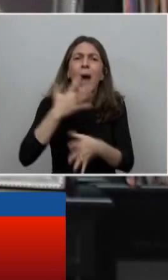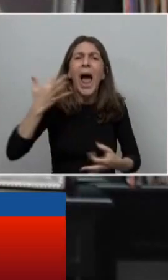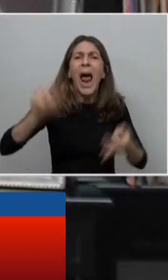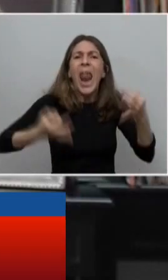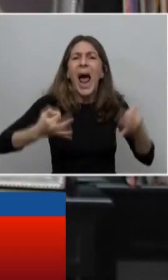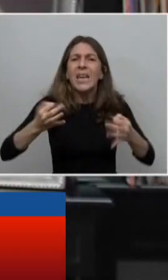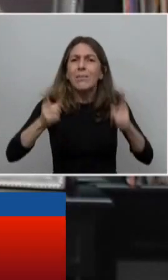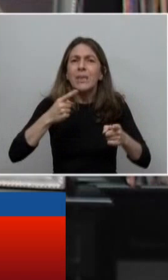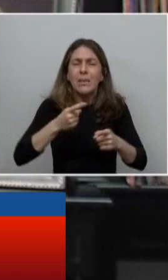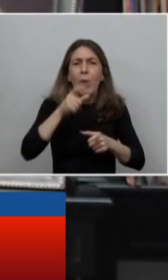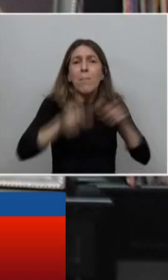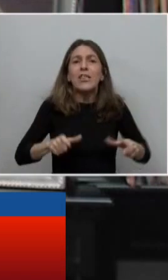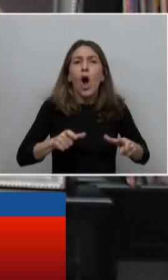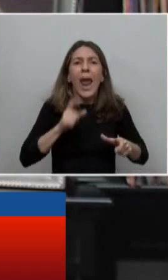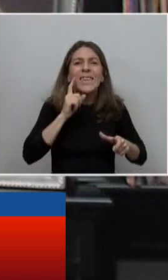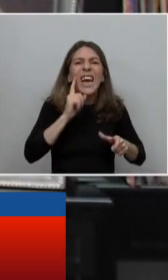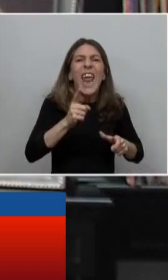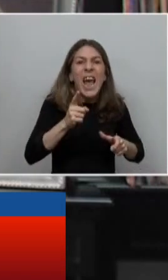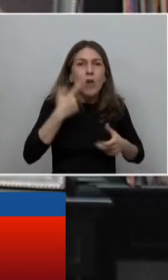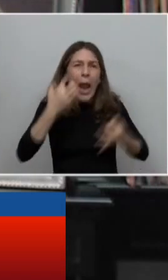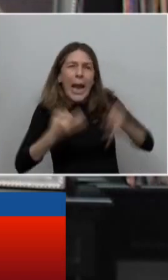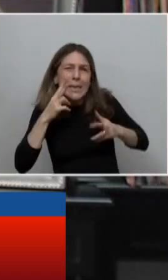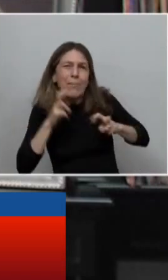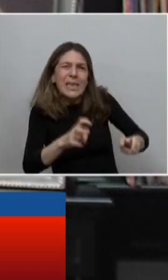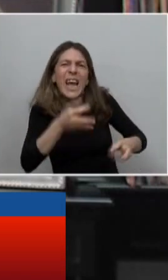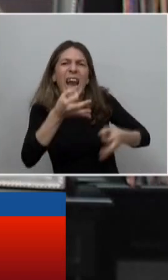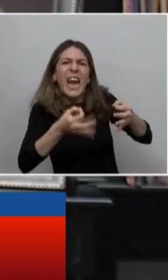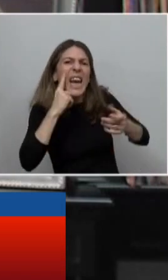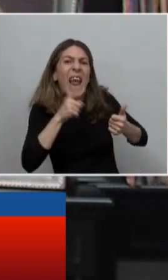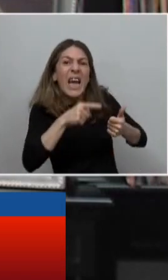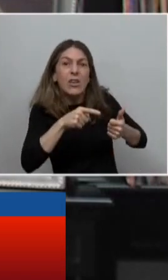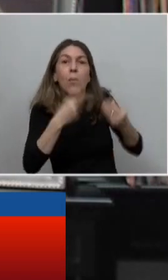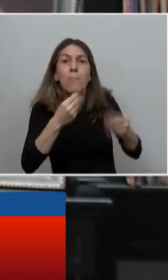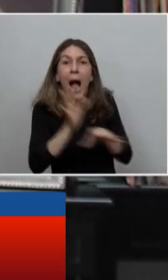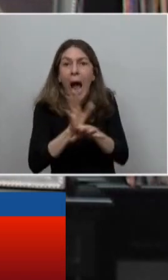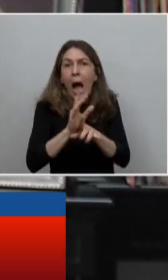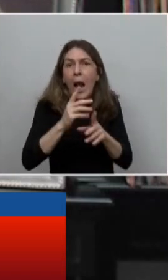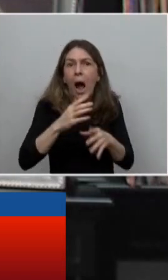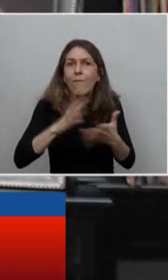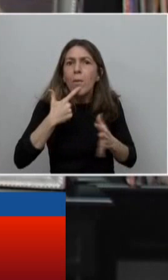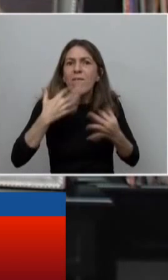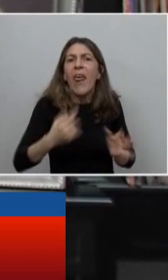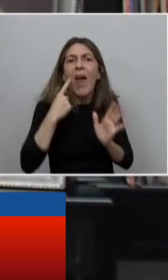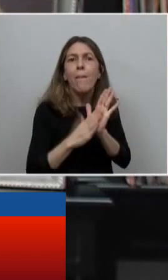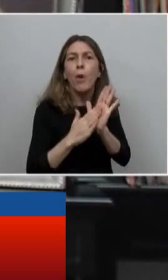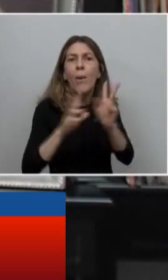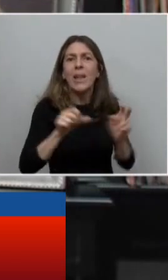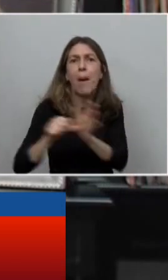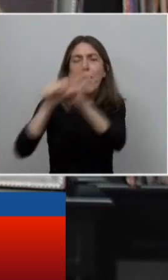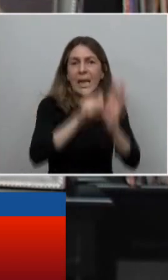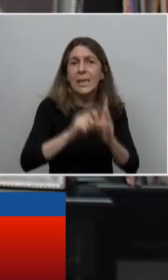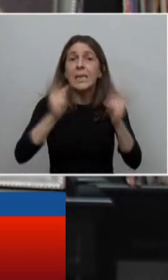realizan las calificadoras de arriejo para no distorsionar la realidad de nuestros países. Y en atención